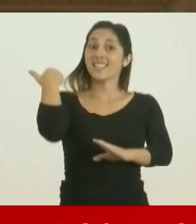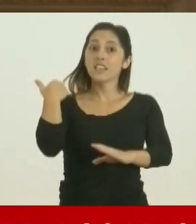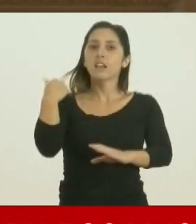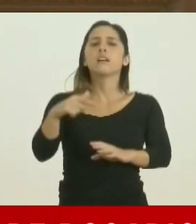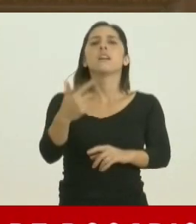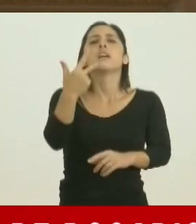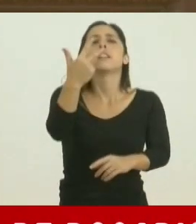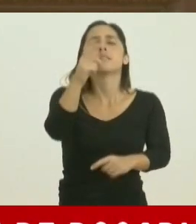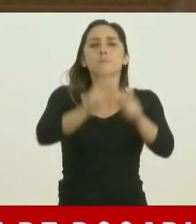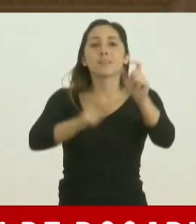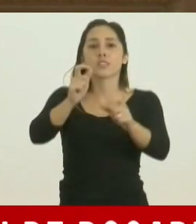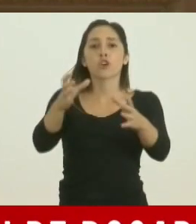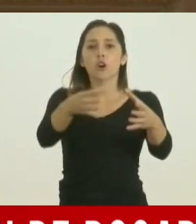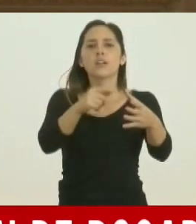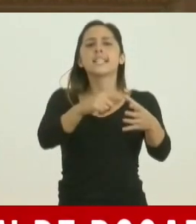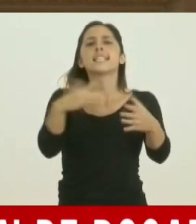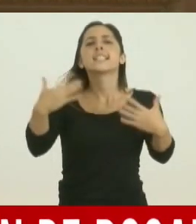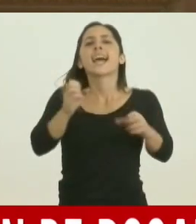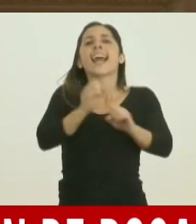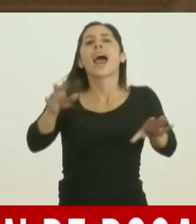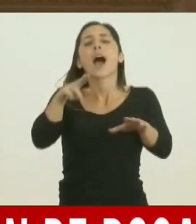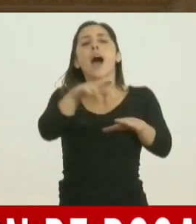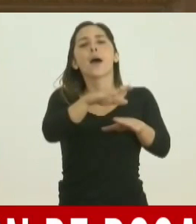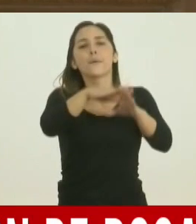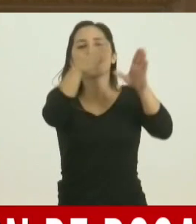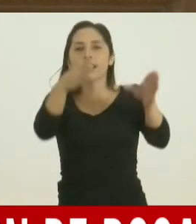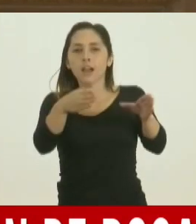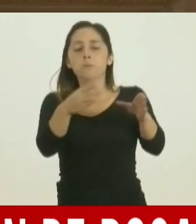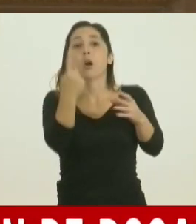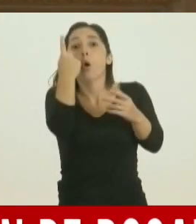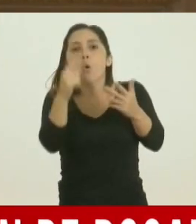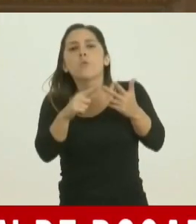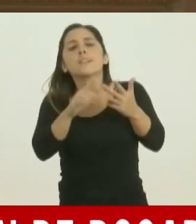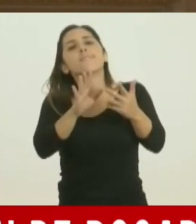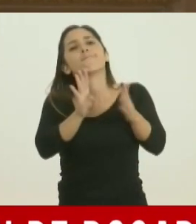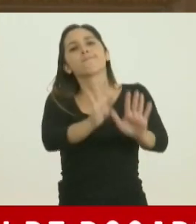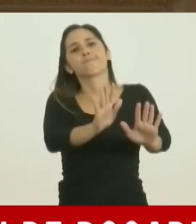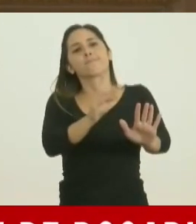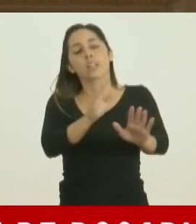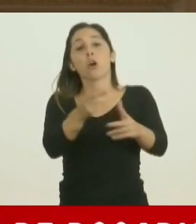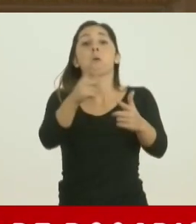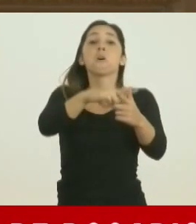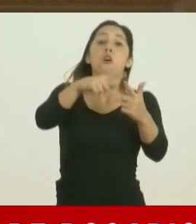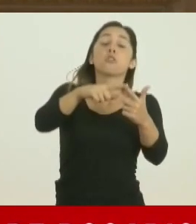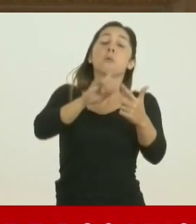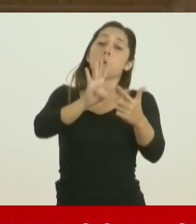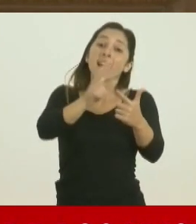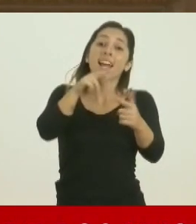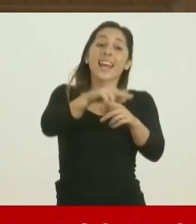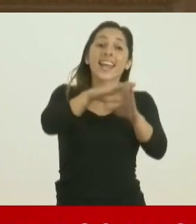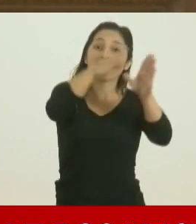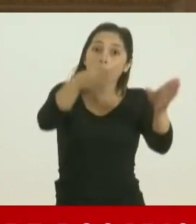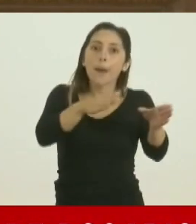hay 3 personas internadas en cuidados intensivos, solo una con pronóstico reservado. Las otras están en cuidados intensivos, pero no